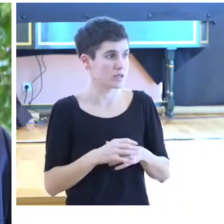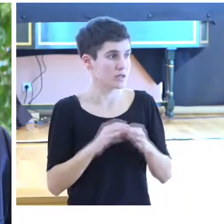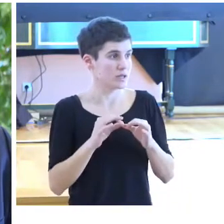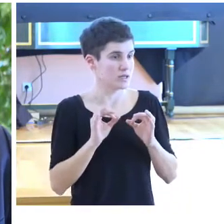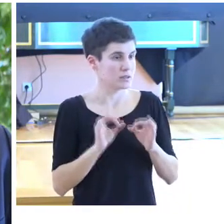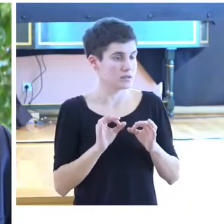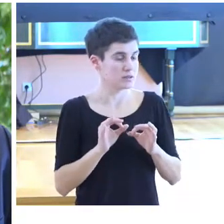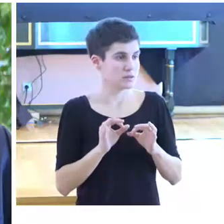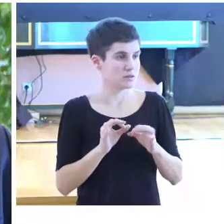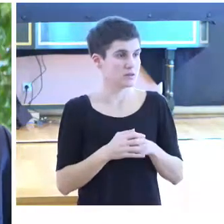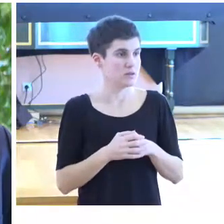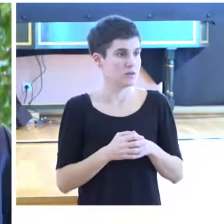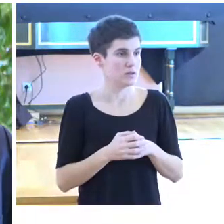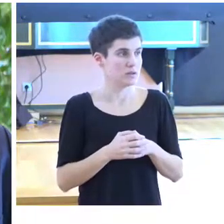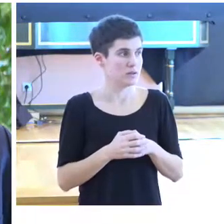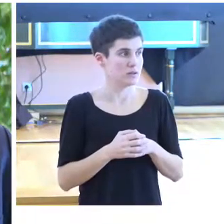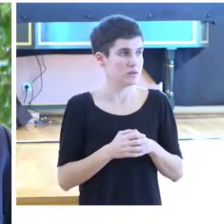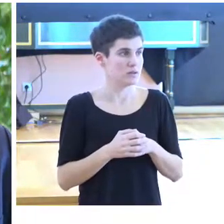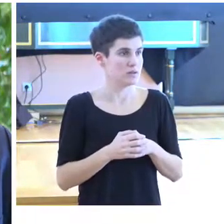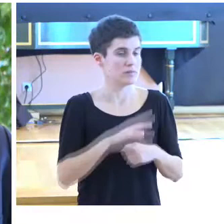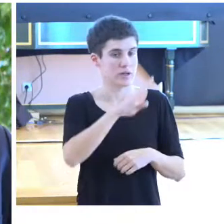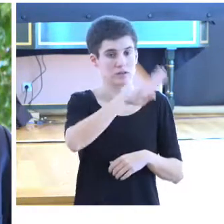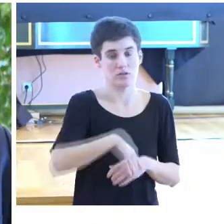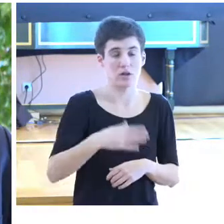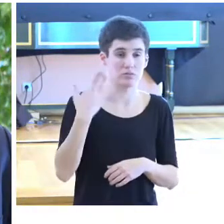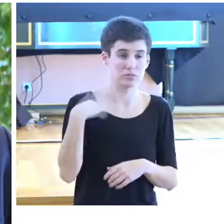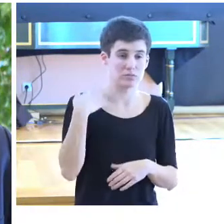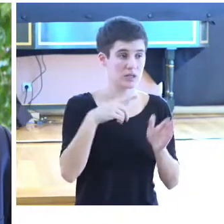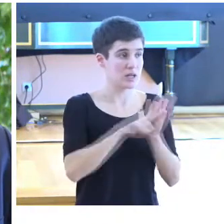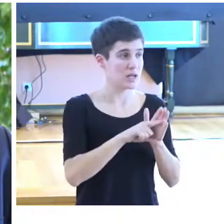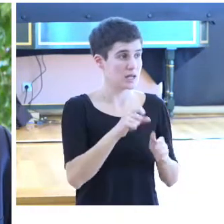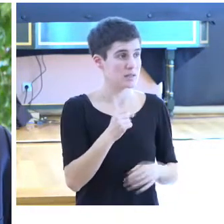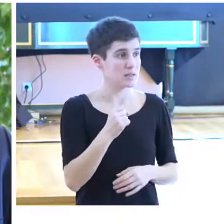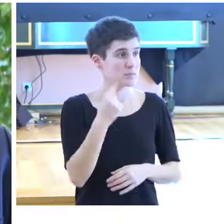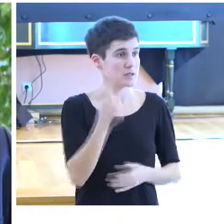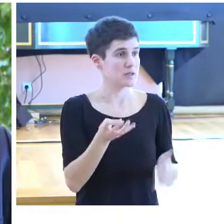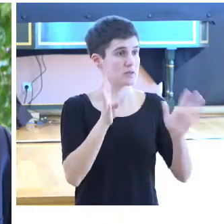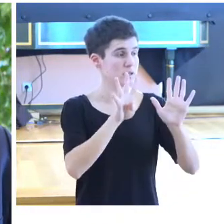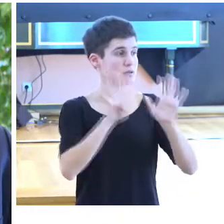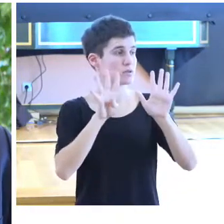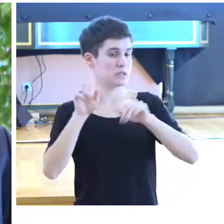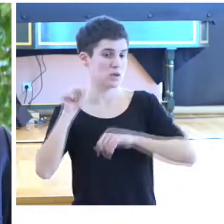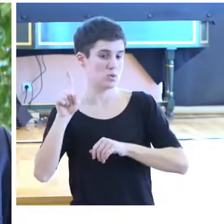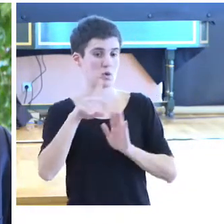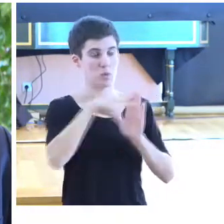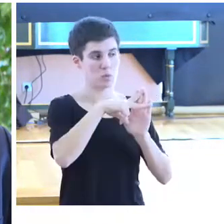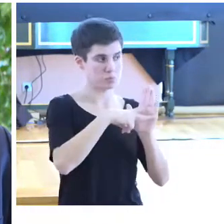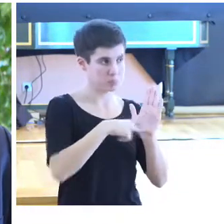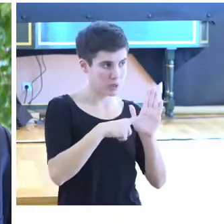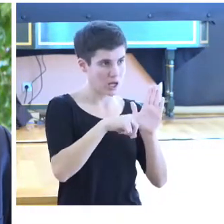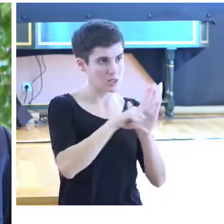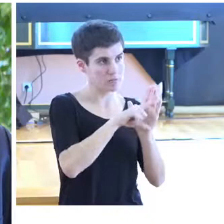Esto en Cataluña se reguló en una ley de 1991, la ley de policías locales, que